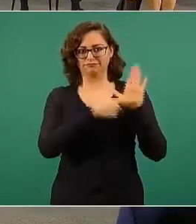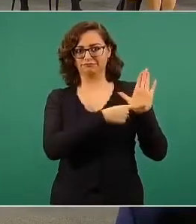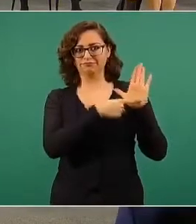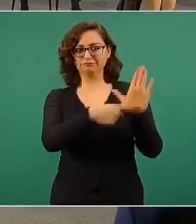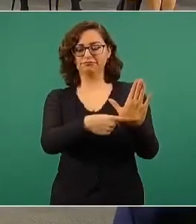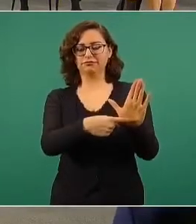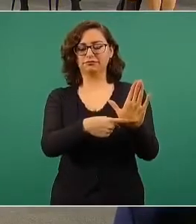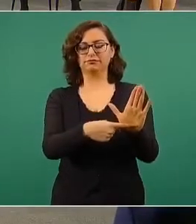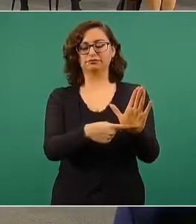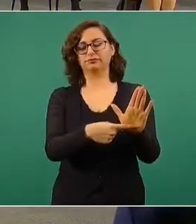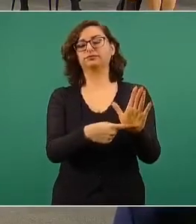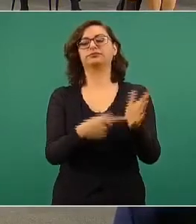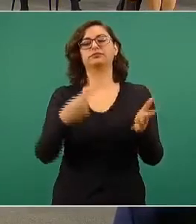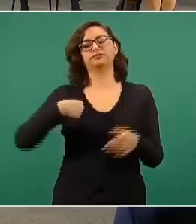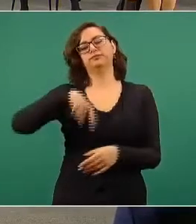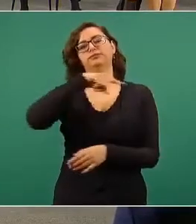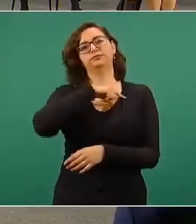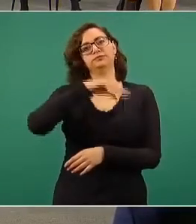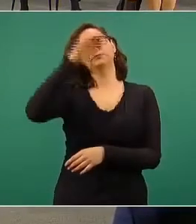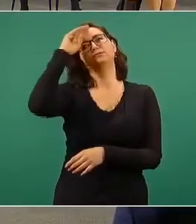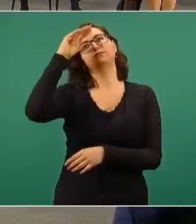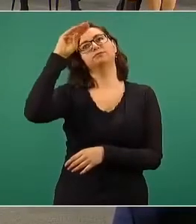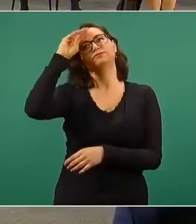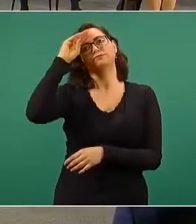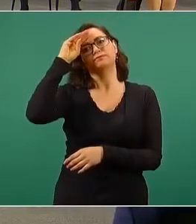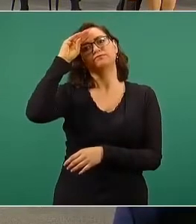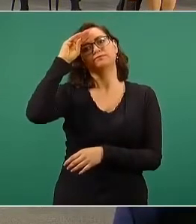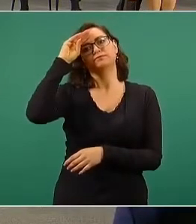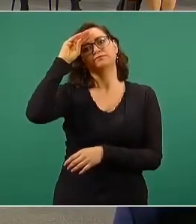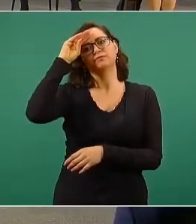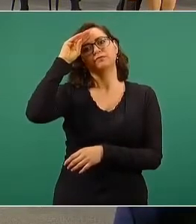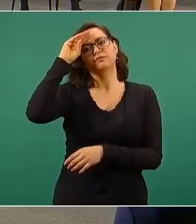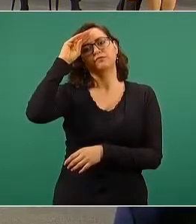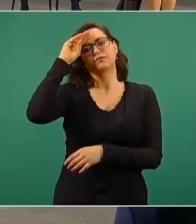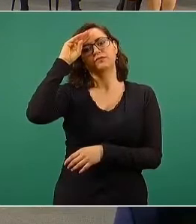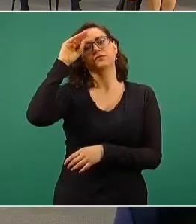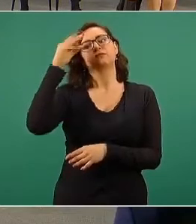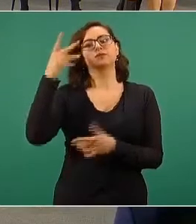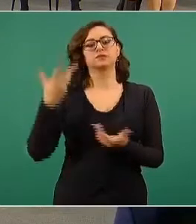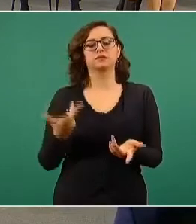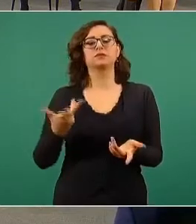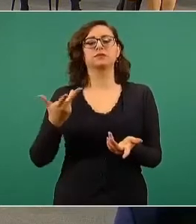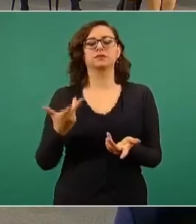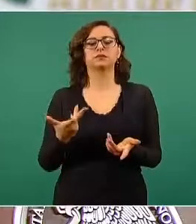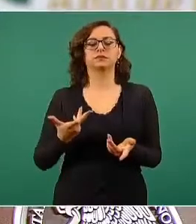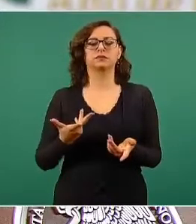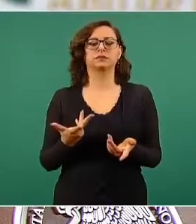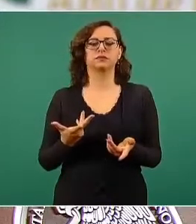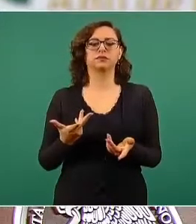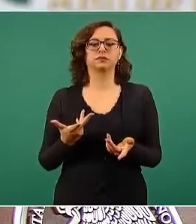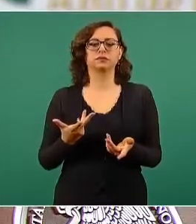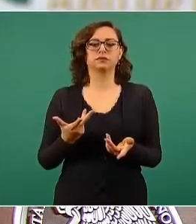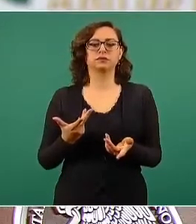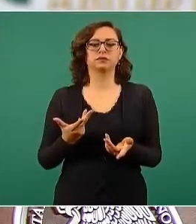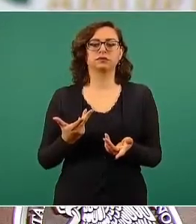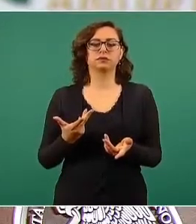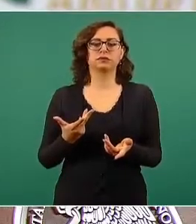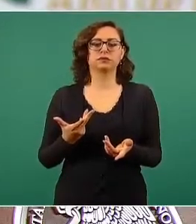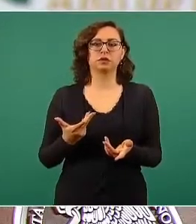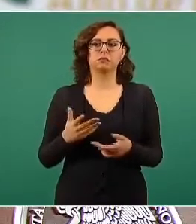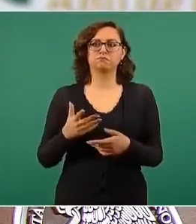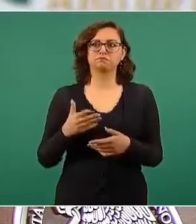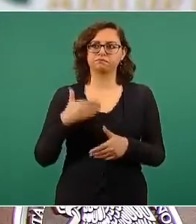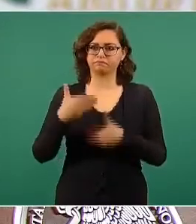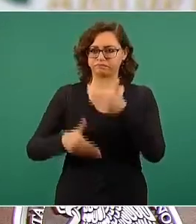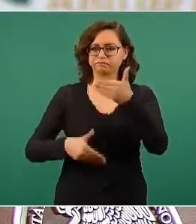Estamos pensando y vamos a convertirlo en